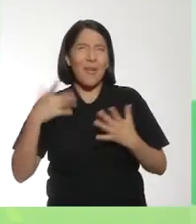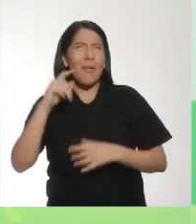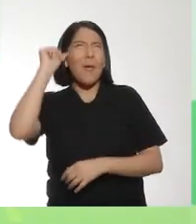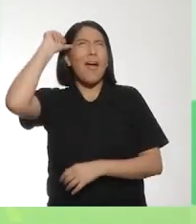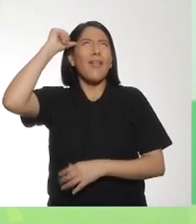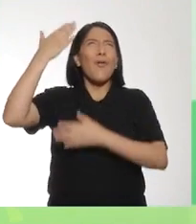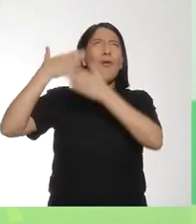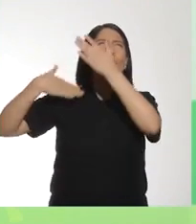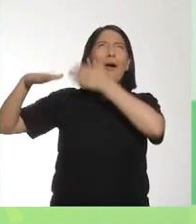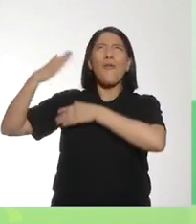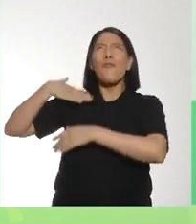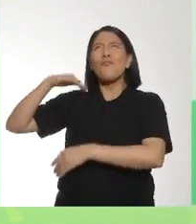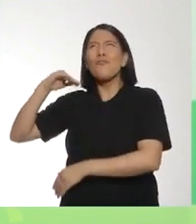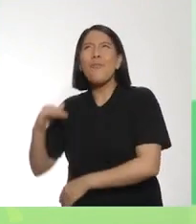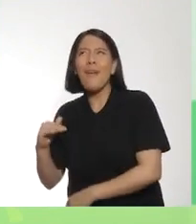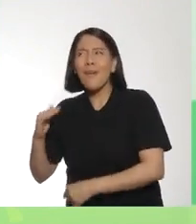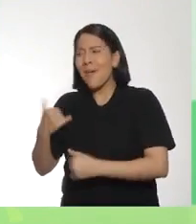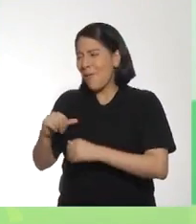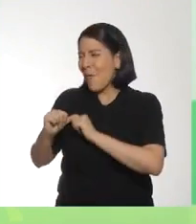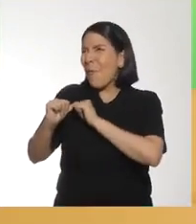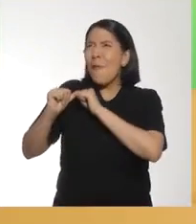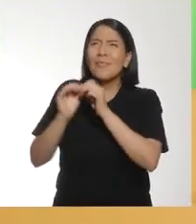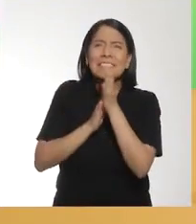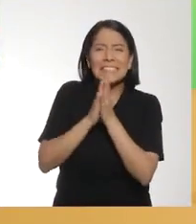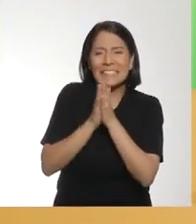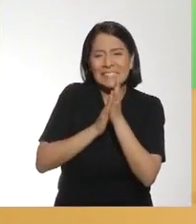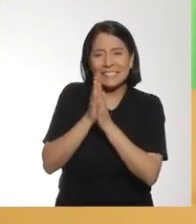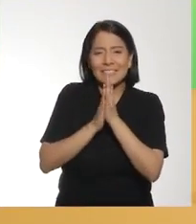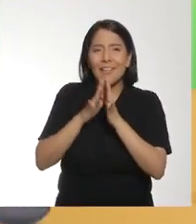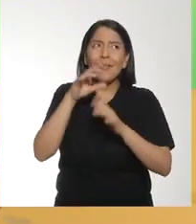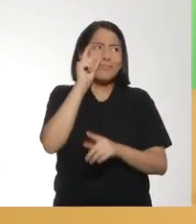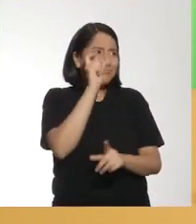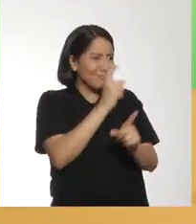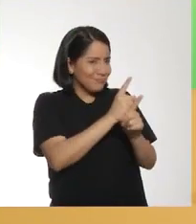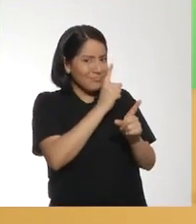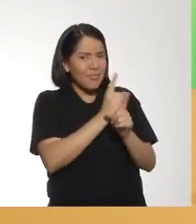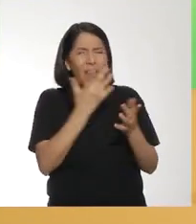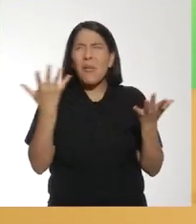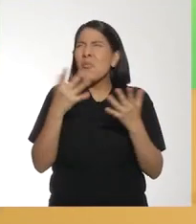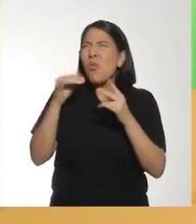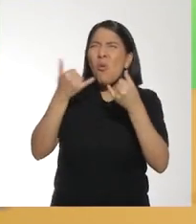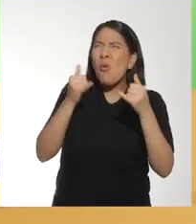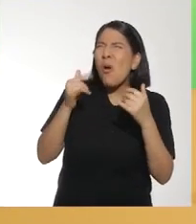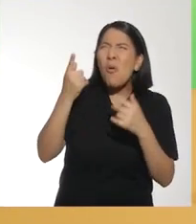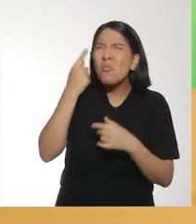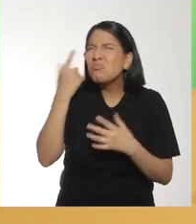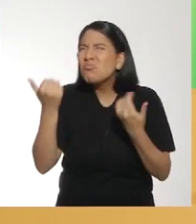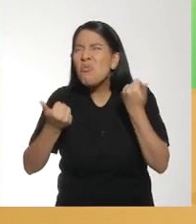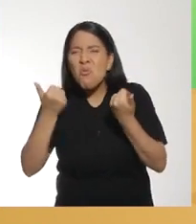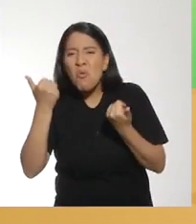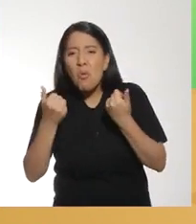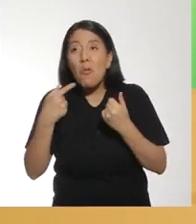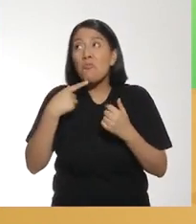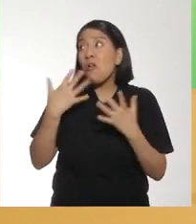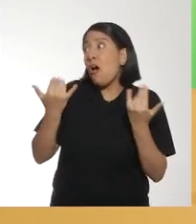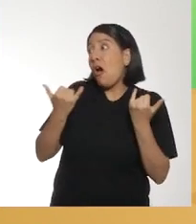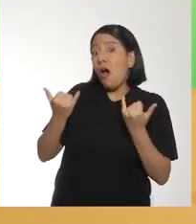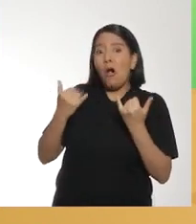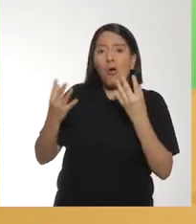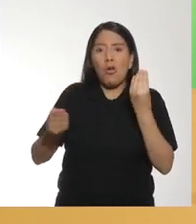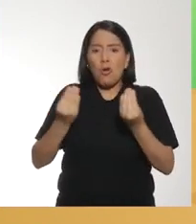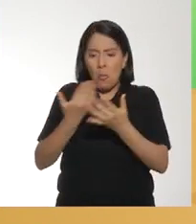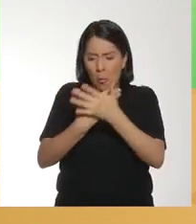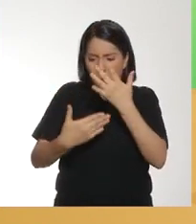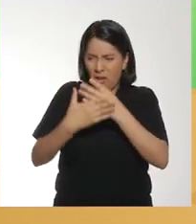¡Qué divertido! Esto me hizo acordar cuando era más pequeña y ahora quiero seguir jugando. ¡Claro que sí! ¿Qué otro juego conoces? Bueno,